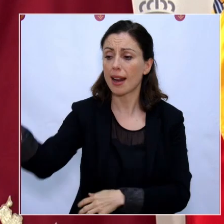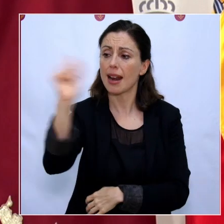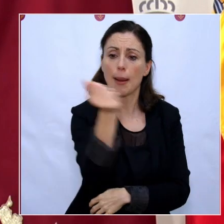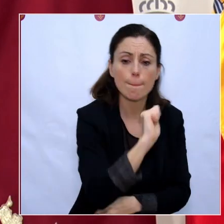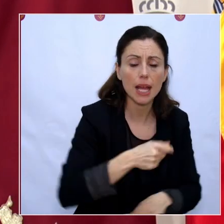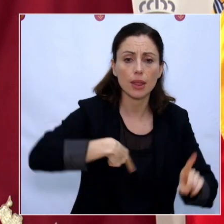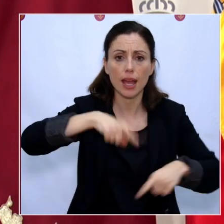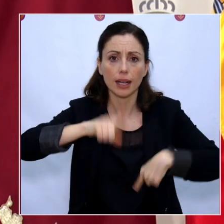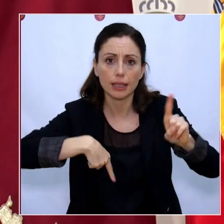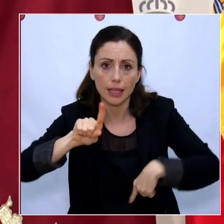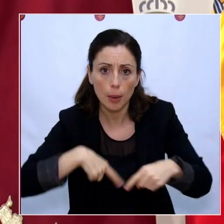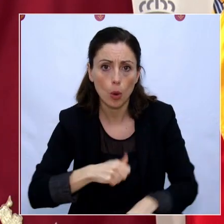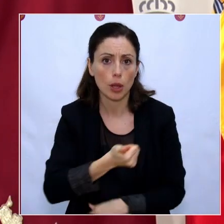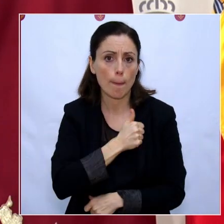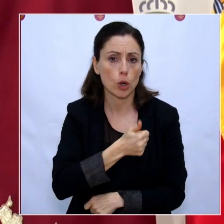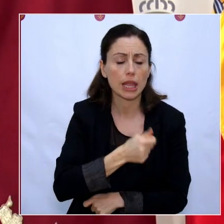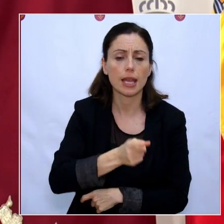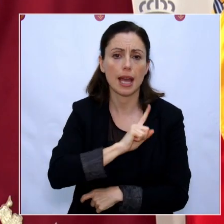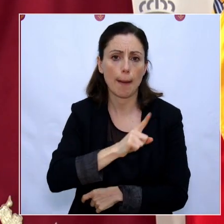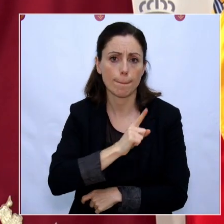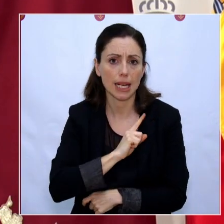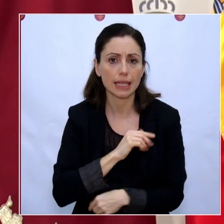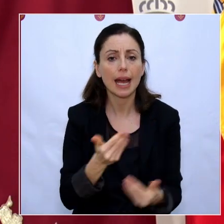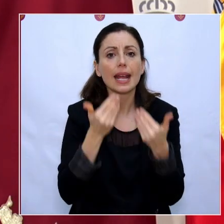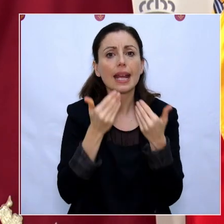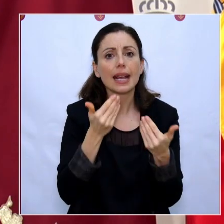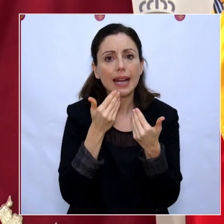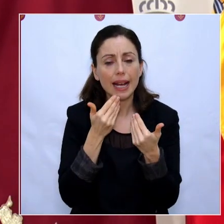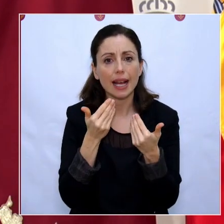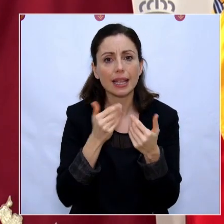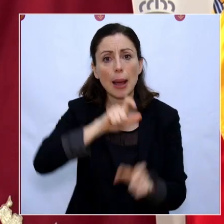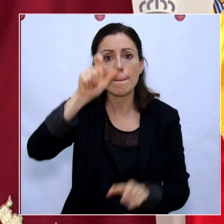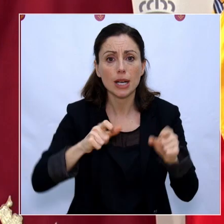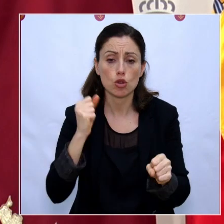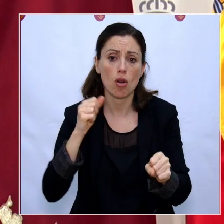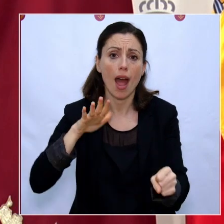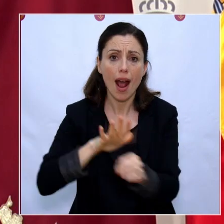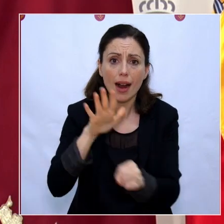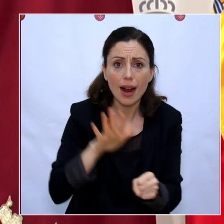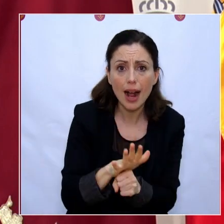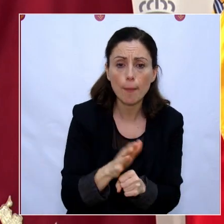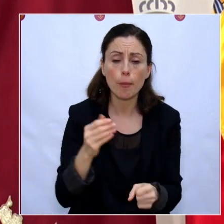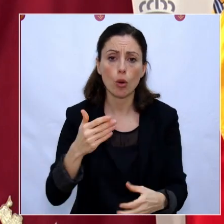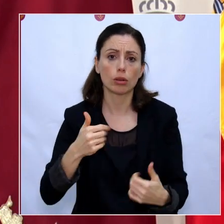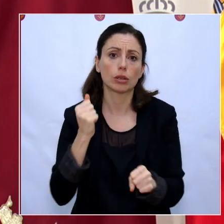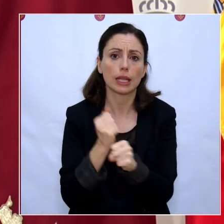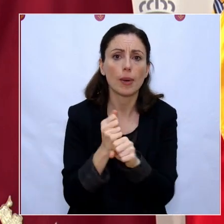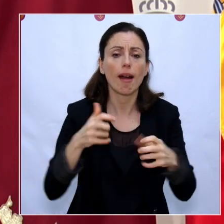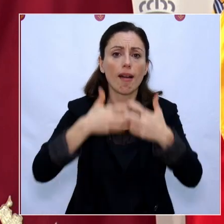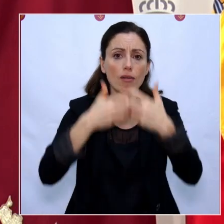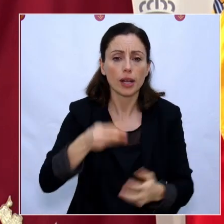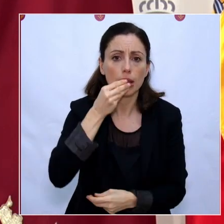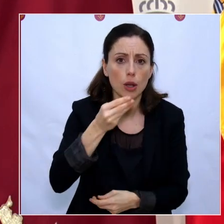fuerzas de seguridad del Estado. Gracias a quienes trabajáis en el campo y la industria agroalimentaria o en las tiendas y locales de